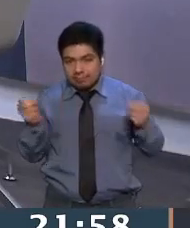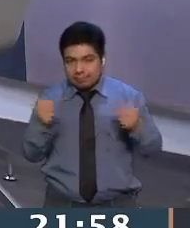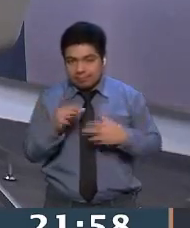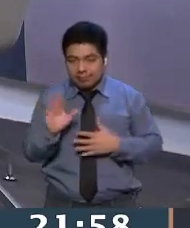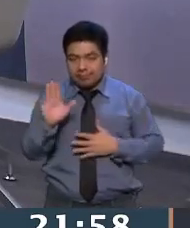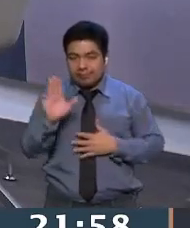Excelente. Gracias.